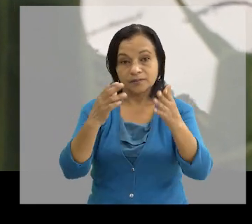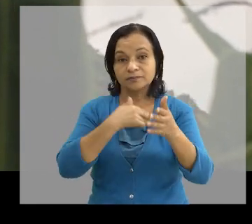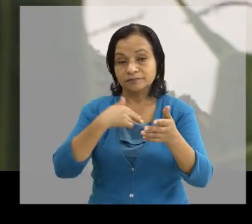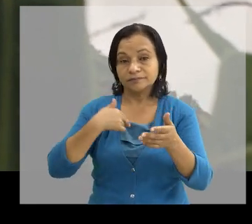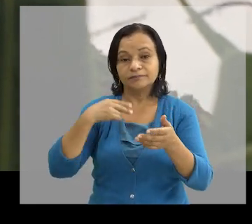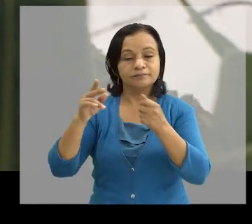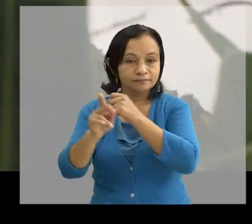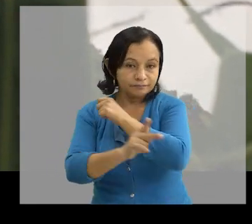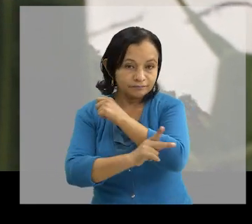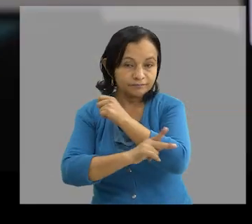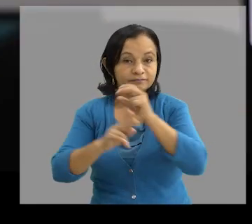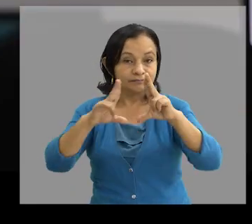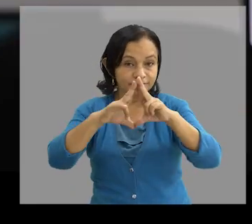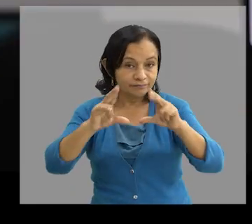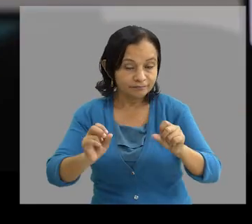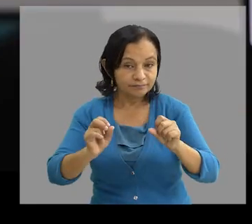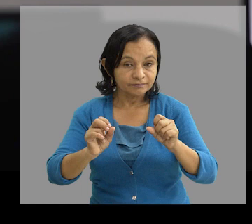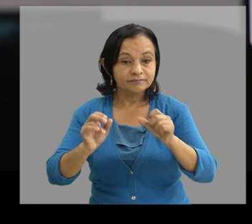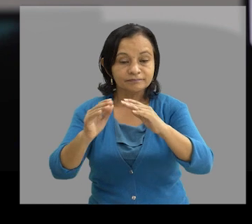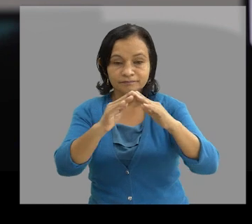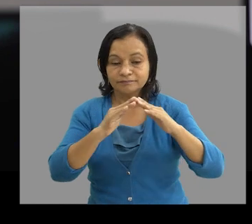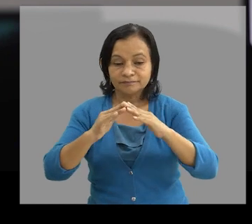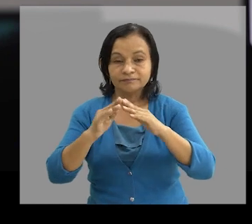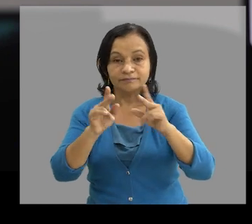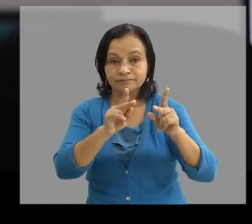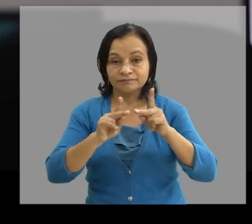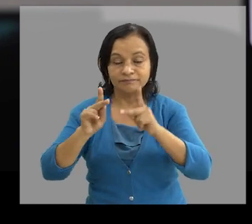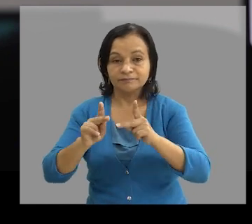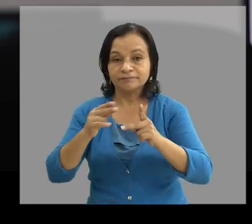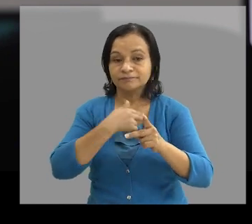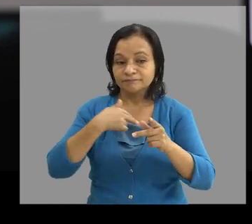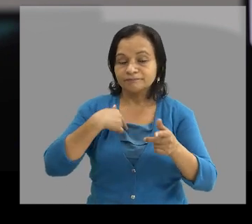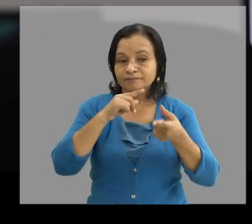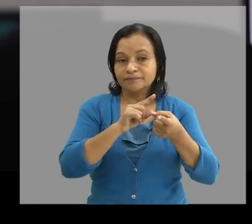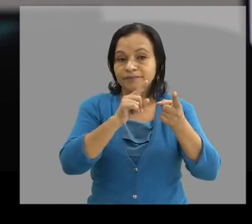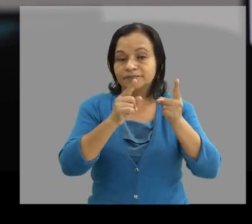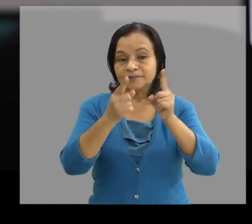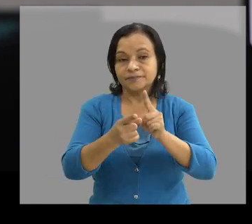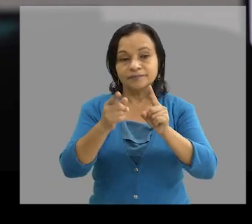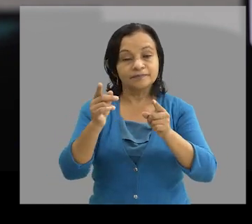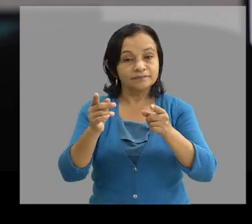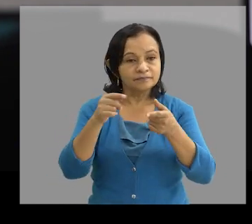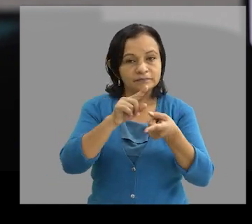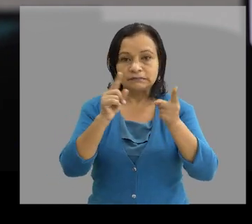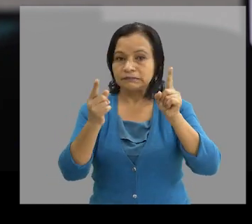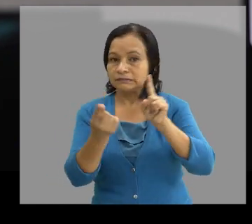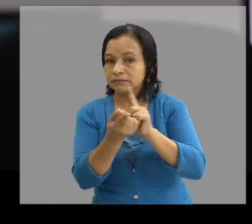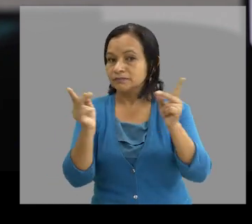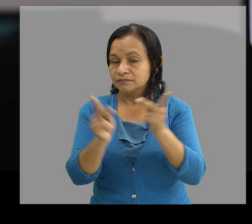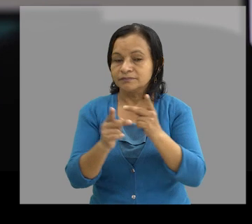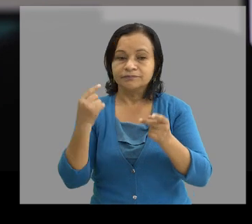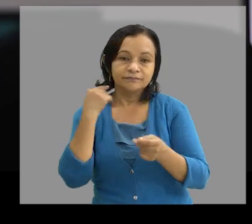tienen como país, institución y también como lo que es la comunidad De lo que nos venimos adaptando a este cambio tan drástico que